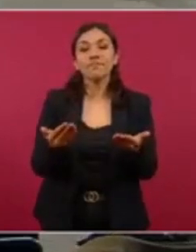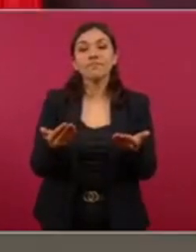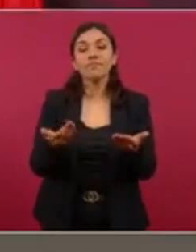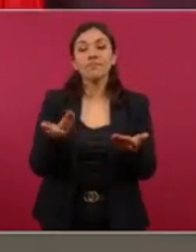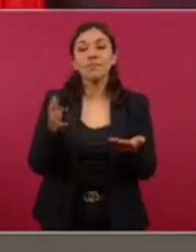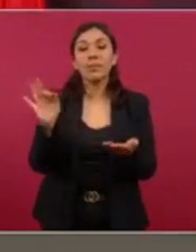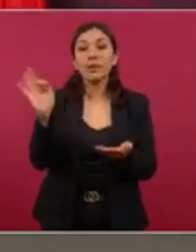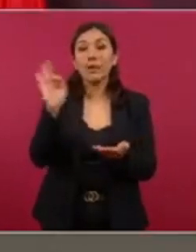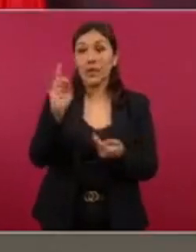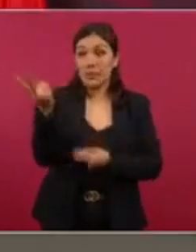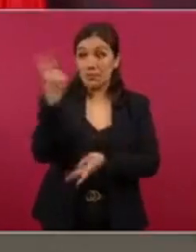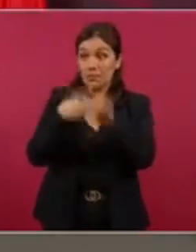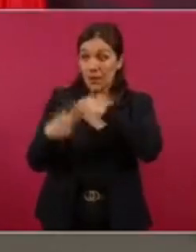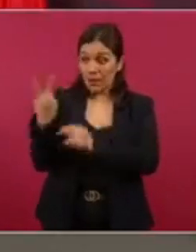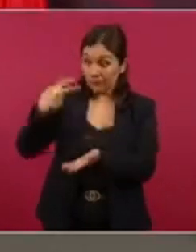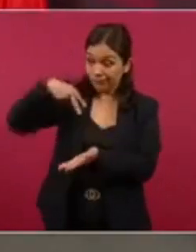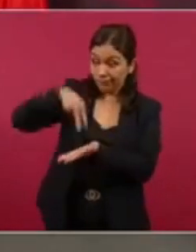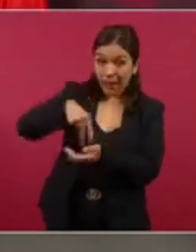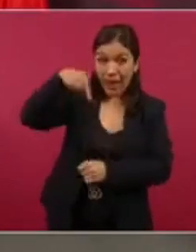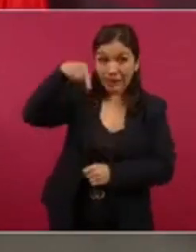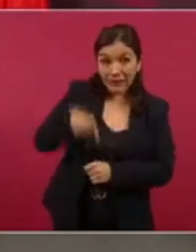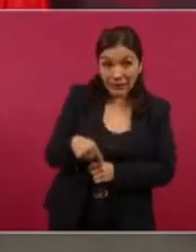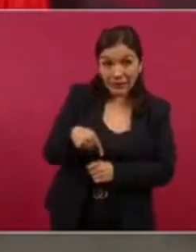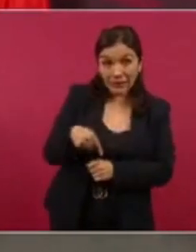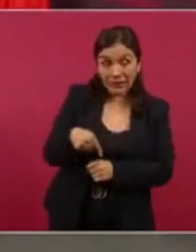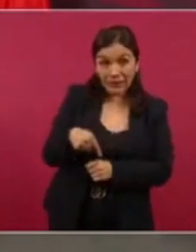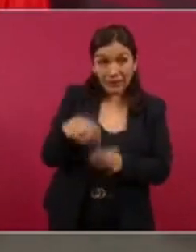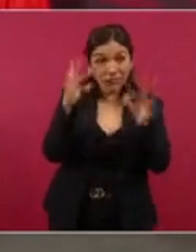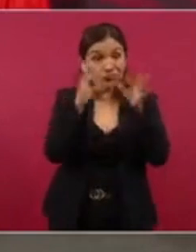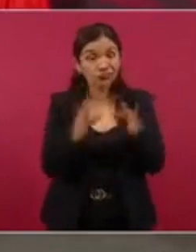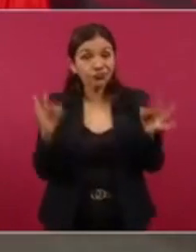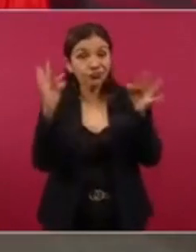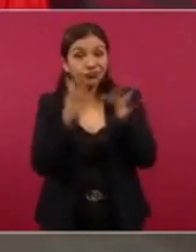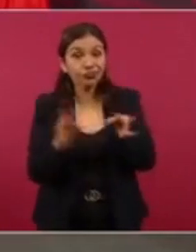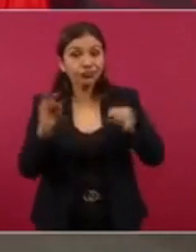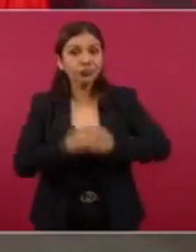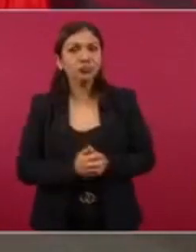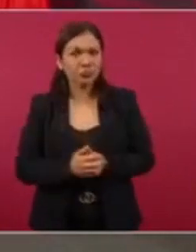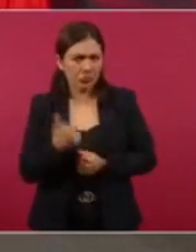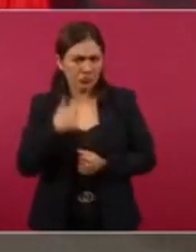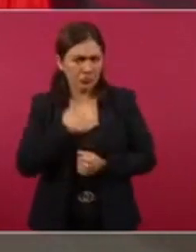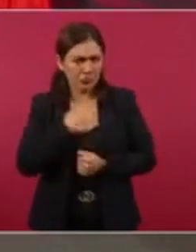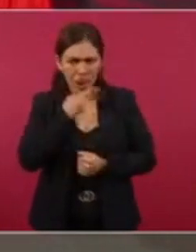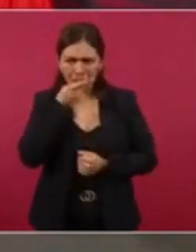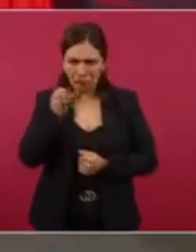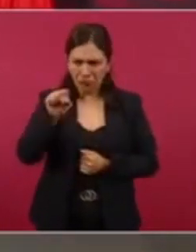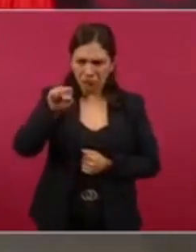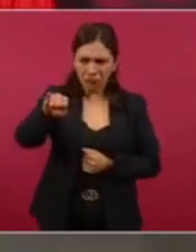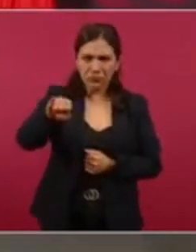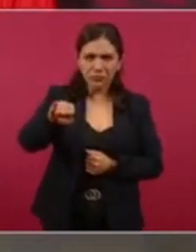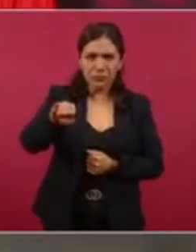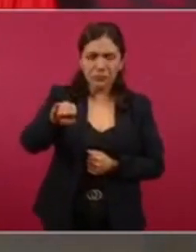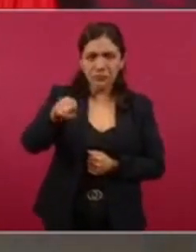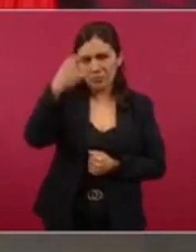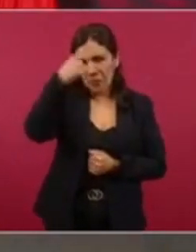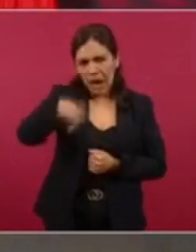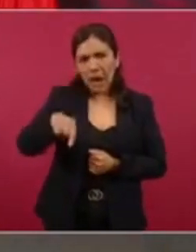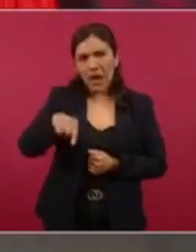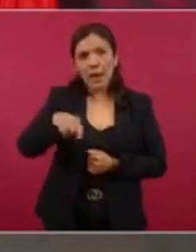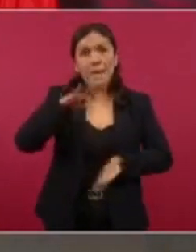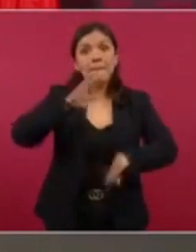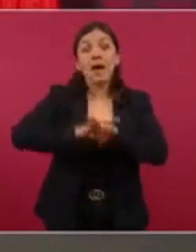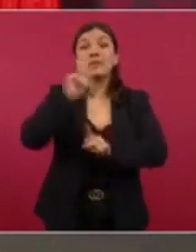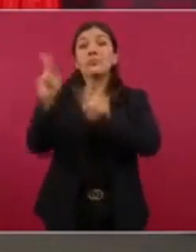viniera aquí, nos comprometemos a que no haya